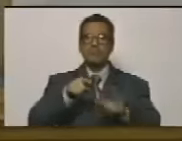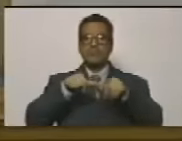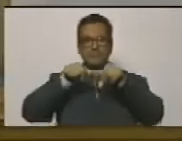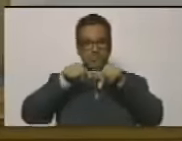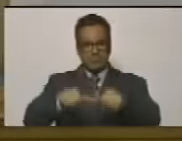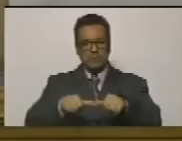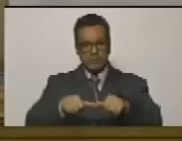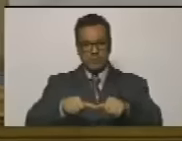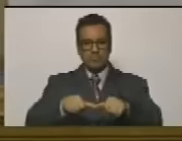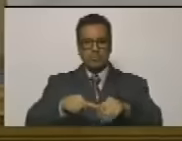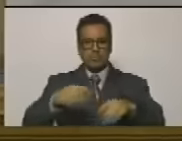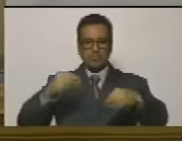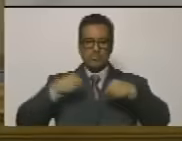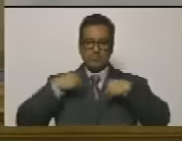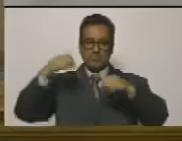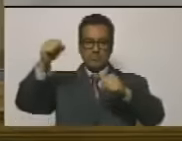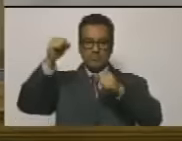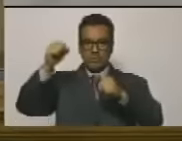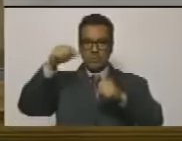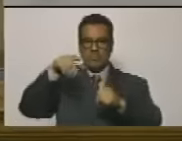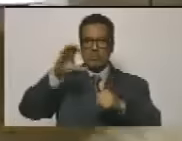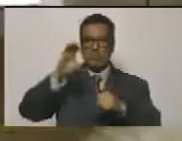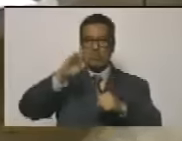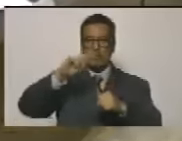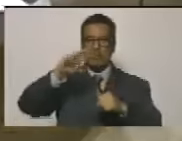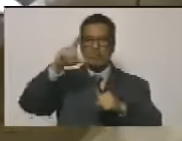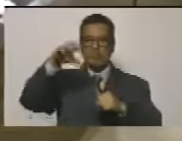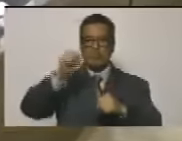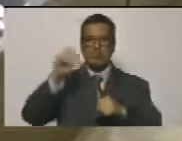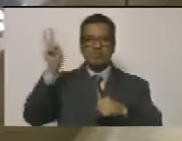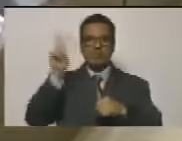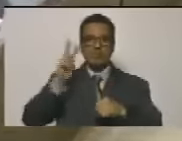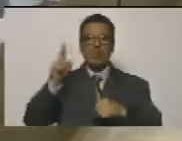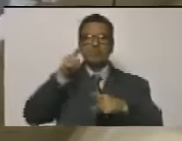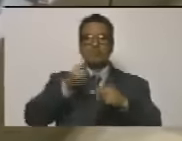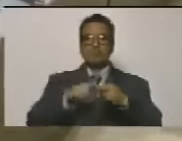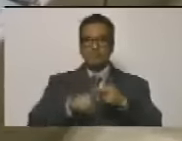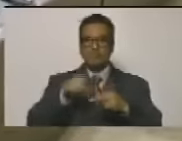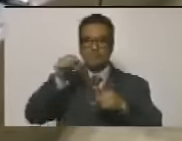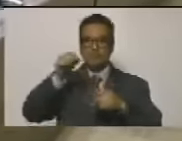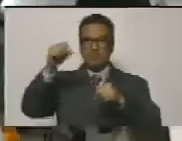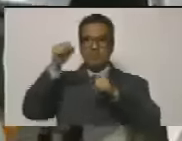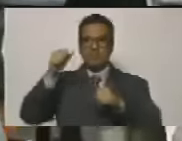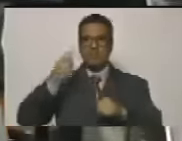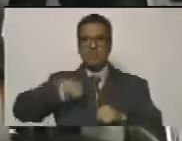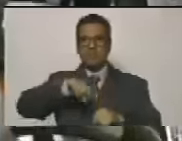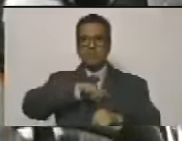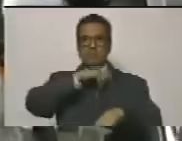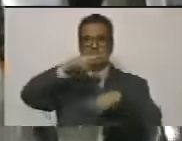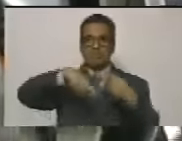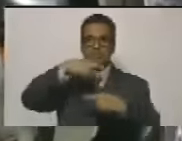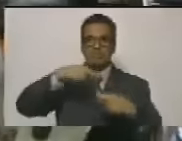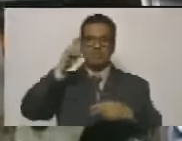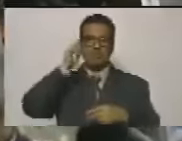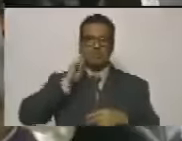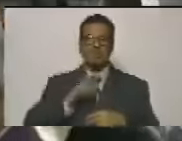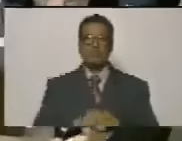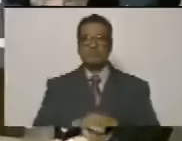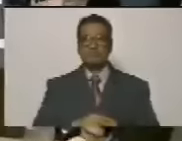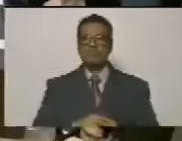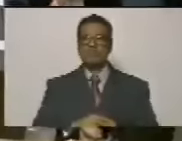quedarse. Que viva Carlos Escarraja que viva Venezuela y que viva nuestra revolución bolivariana.